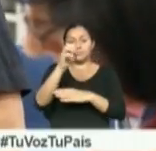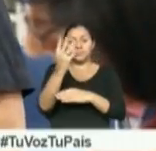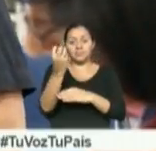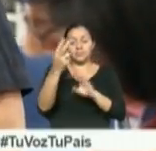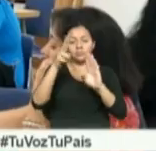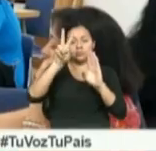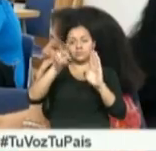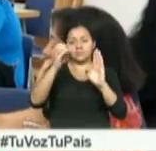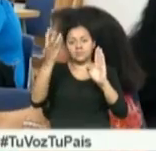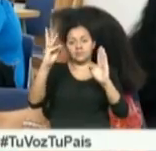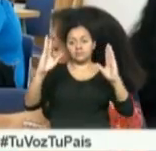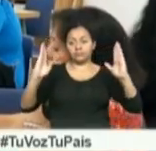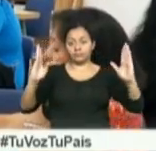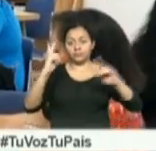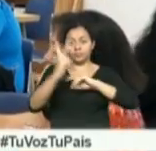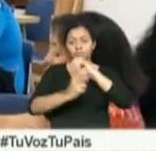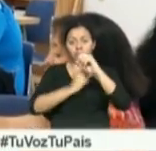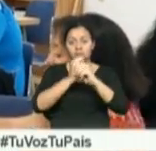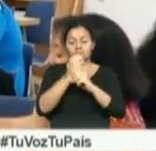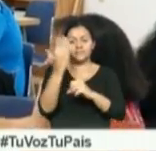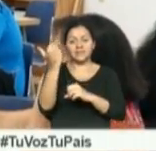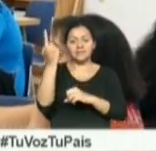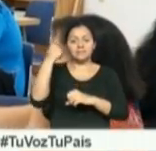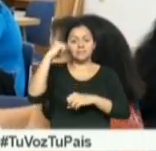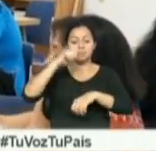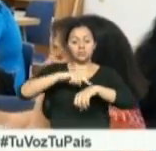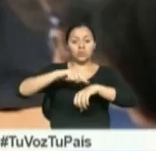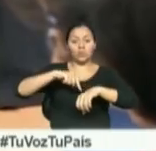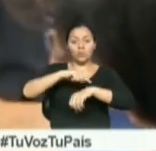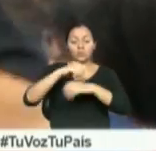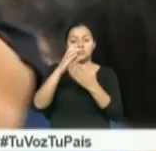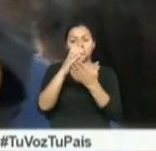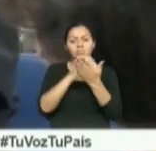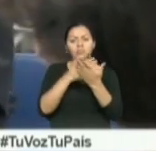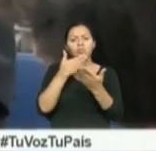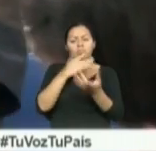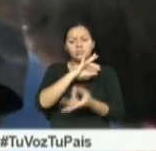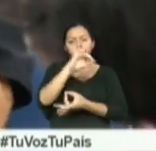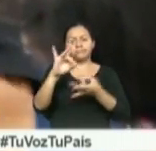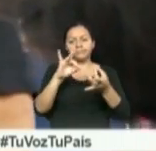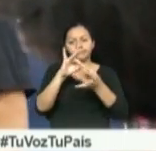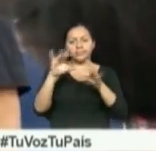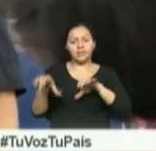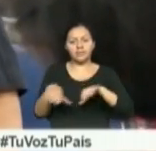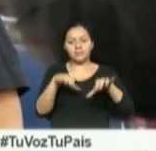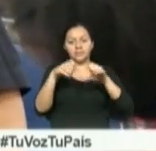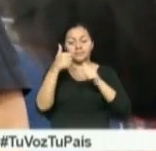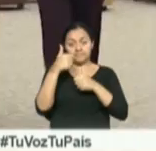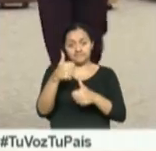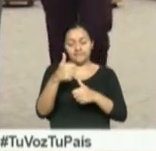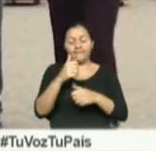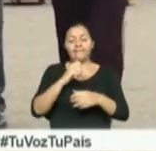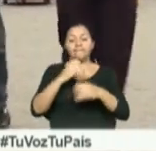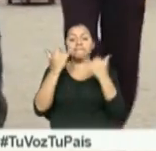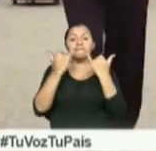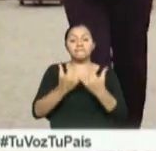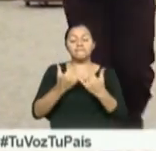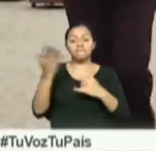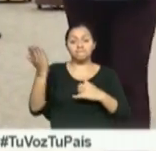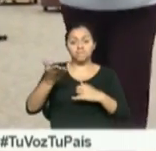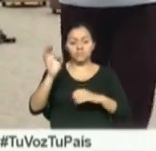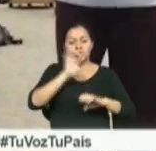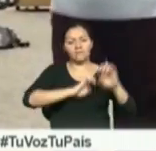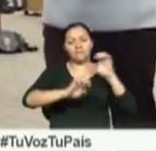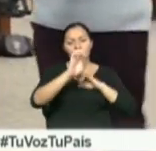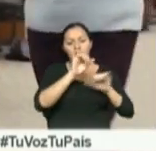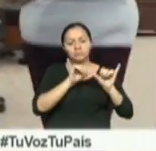alcanzaron más de 15 millones de horas en cursos que sirvieron para el perfeccionamiento de sus actividades. Ahora los maestros son evaluados